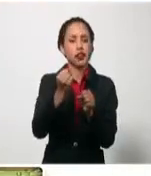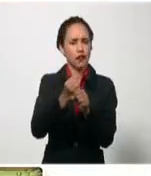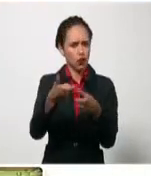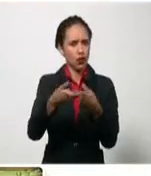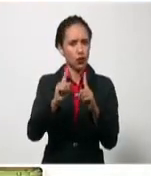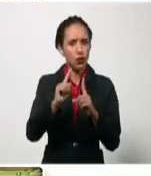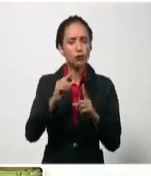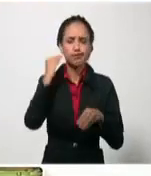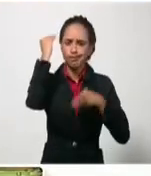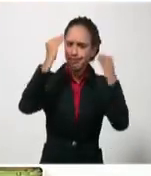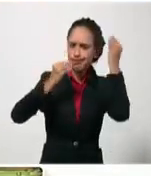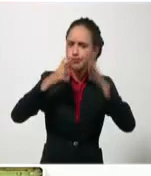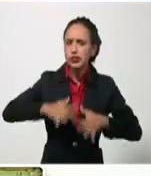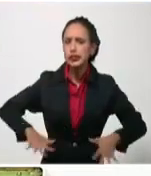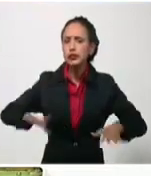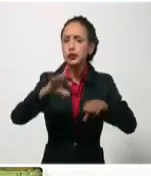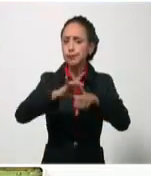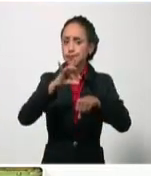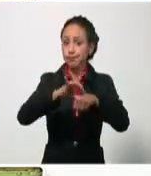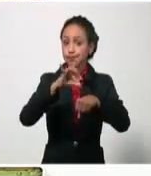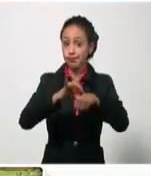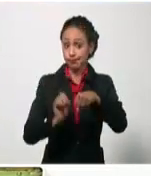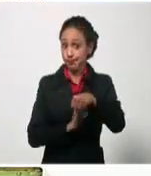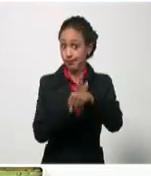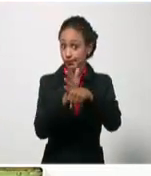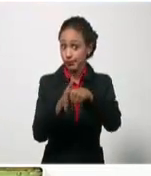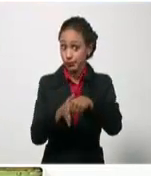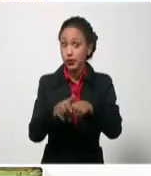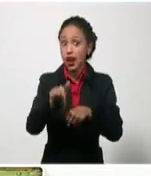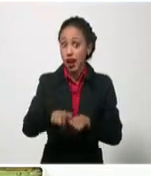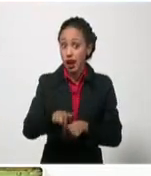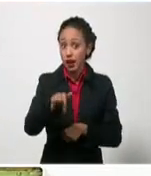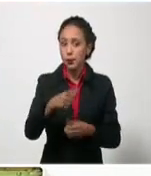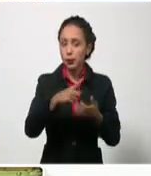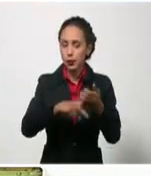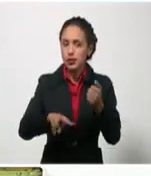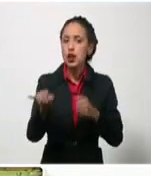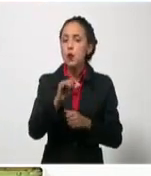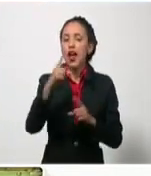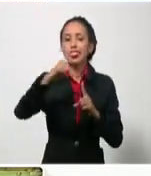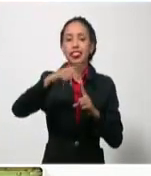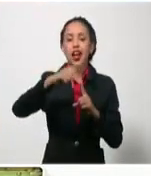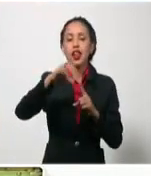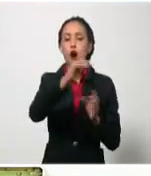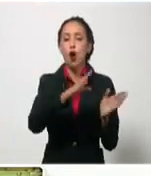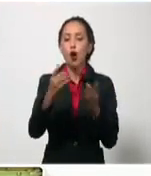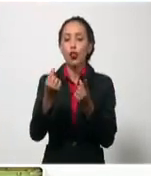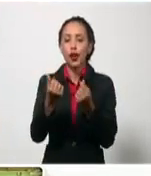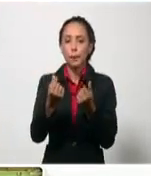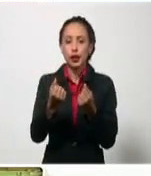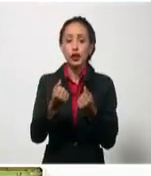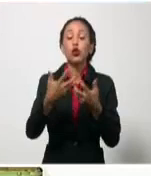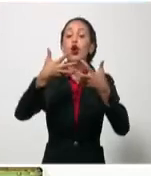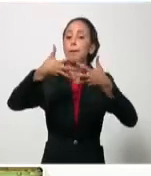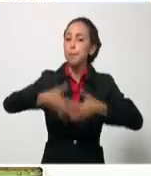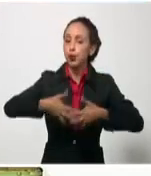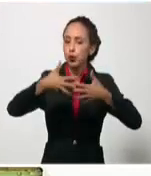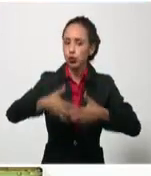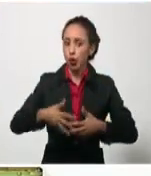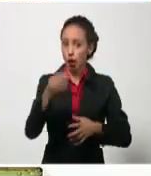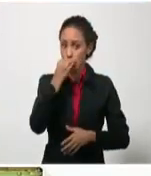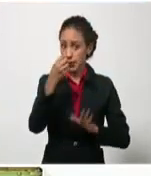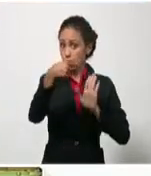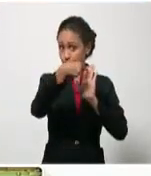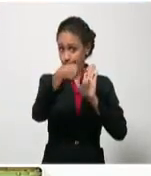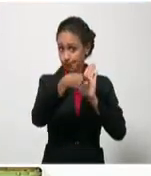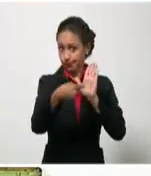situación epidemiológica del territorio, la marcha de la tarea ordenamiento y la producción de alimentos. Acompañaron al